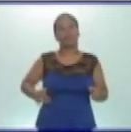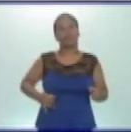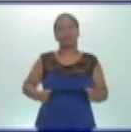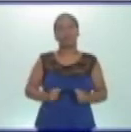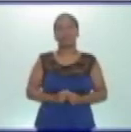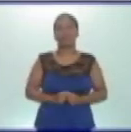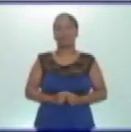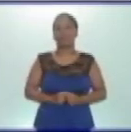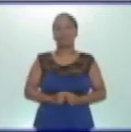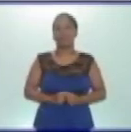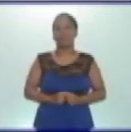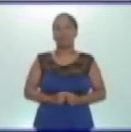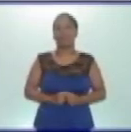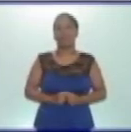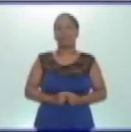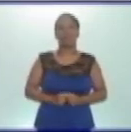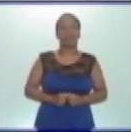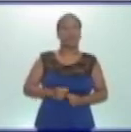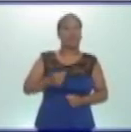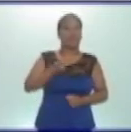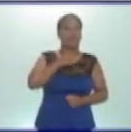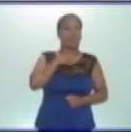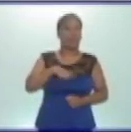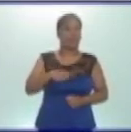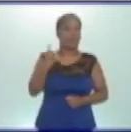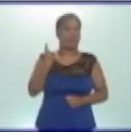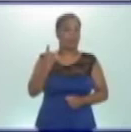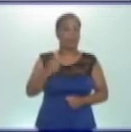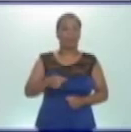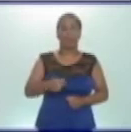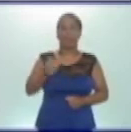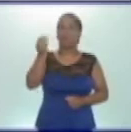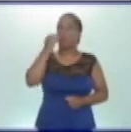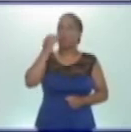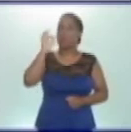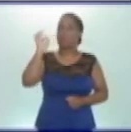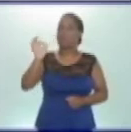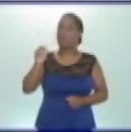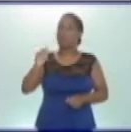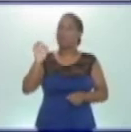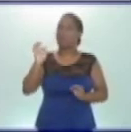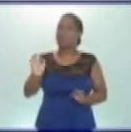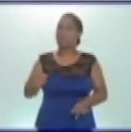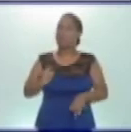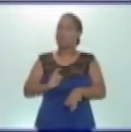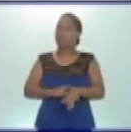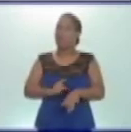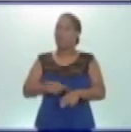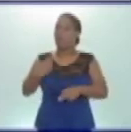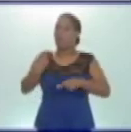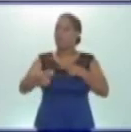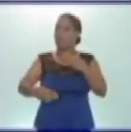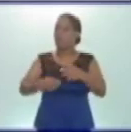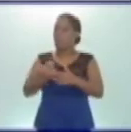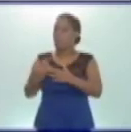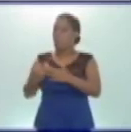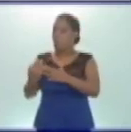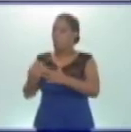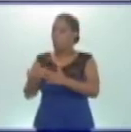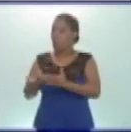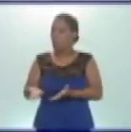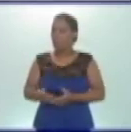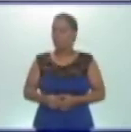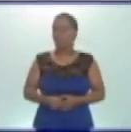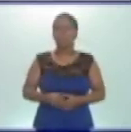ingerir alimentos a una misma hora de forma diaria. Ingerir alimentos de todos los